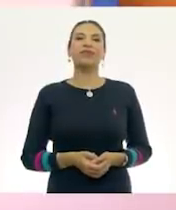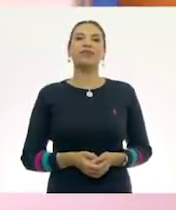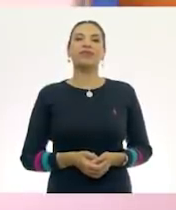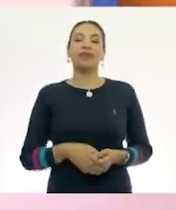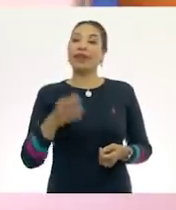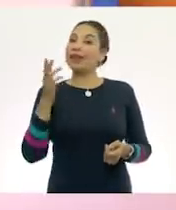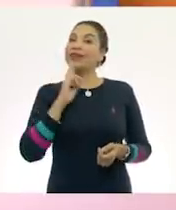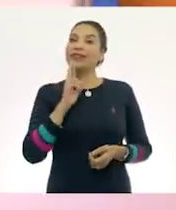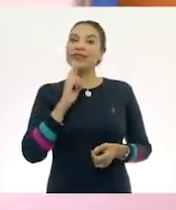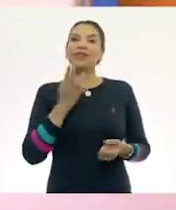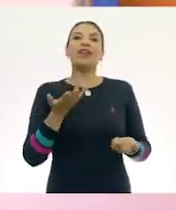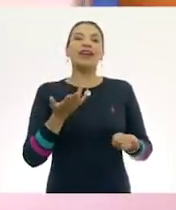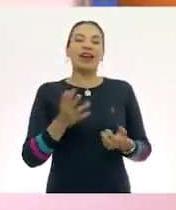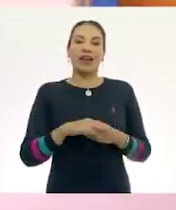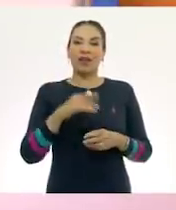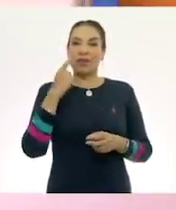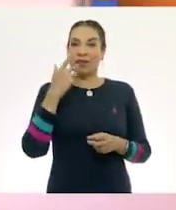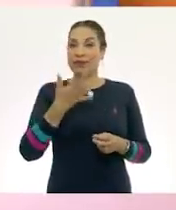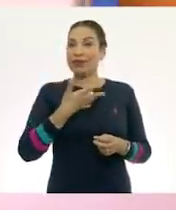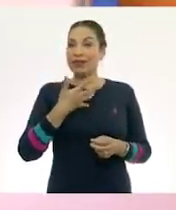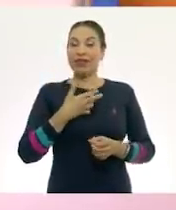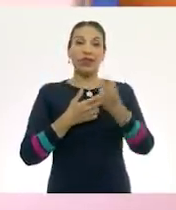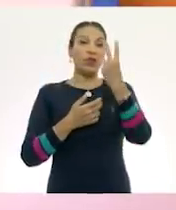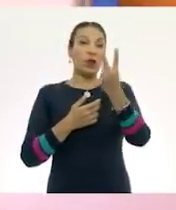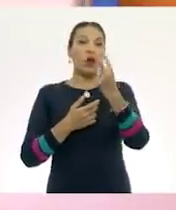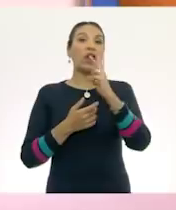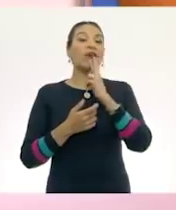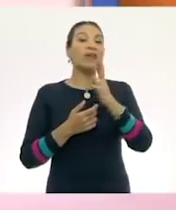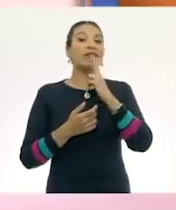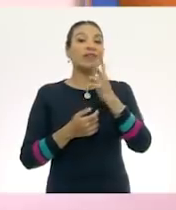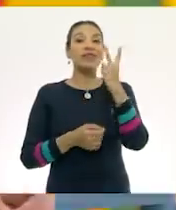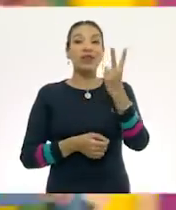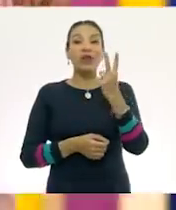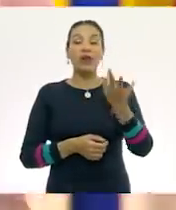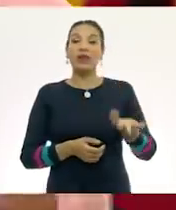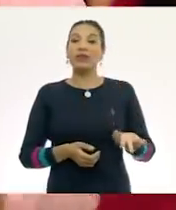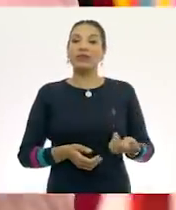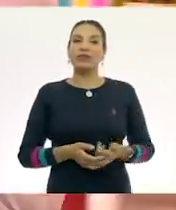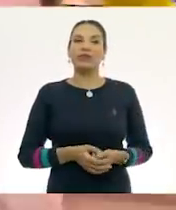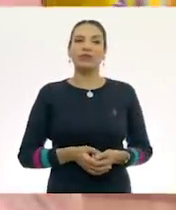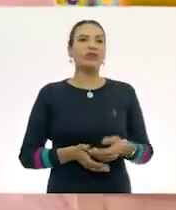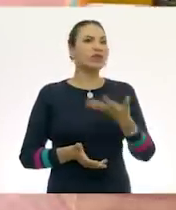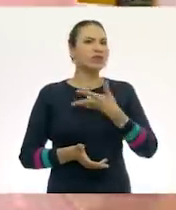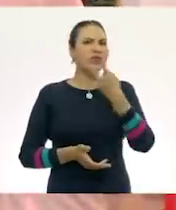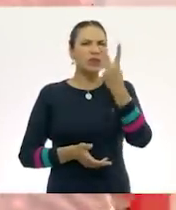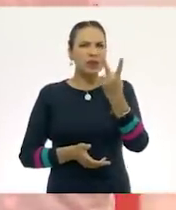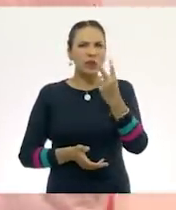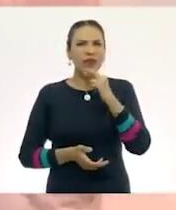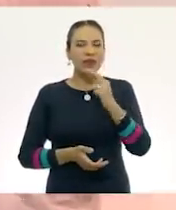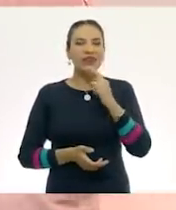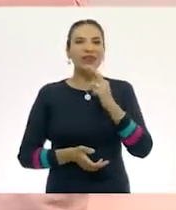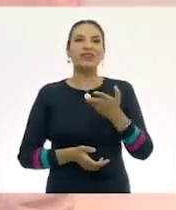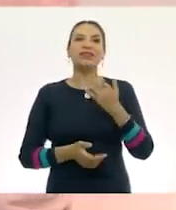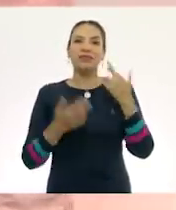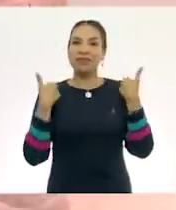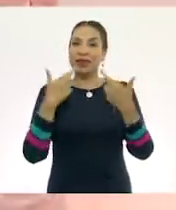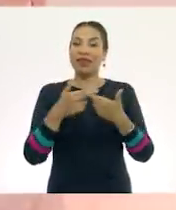¡Órale! ¡Tenemos dos respuestas! Tenemos dos respuestas, muy bien.